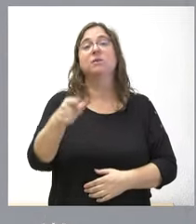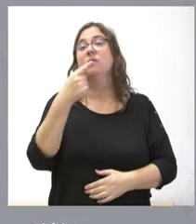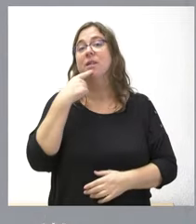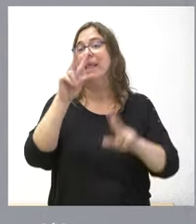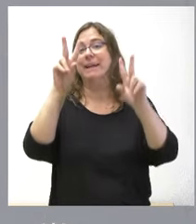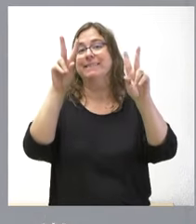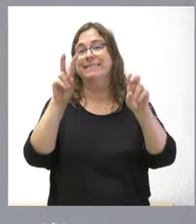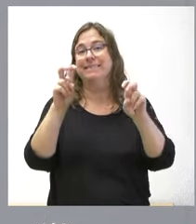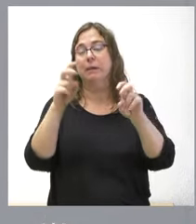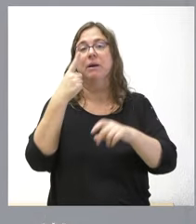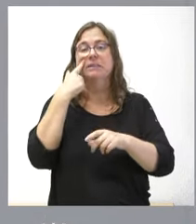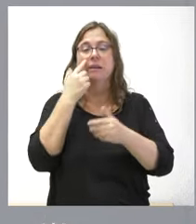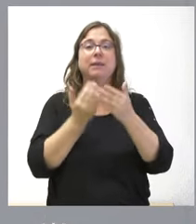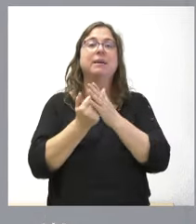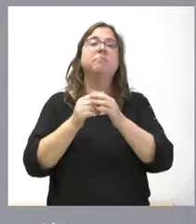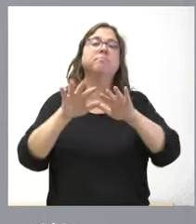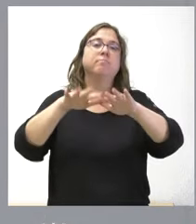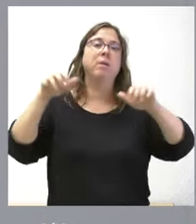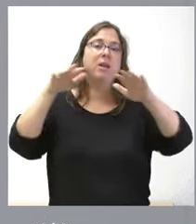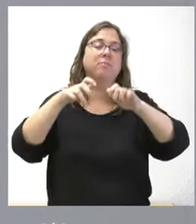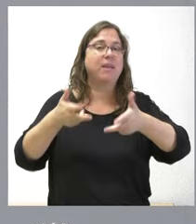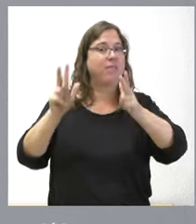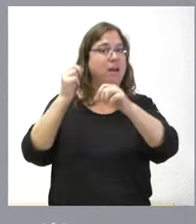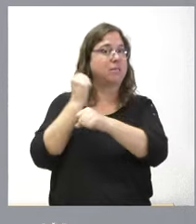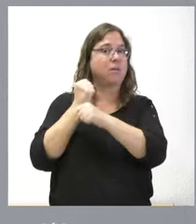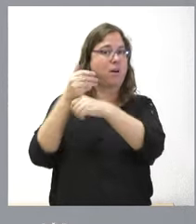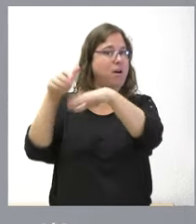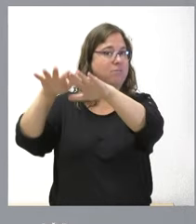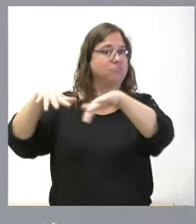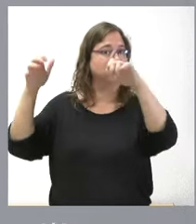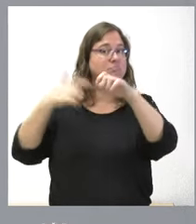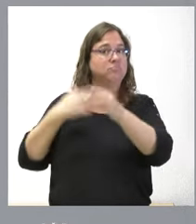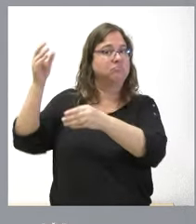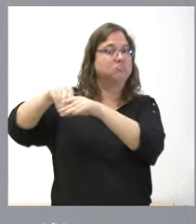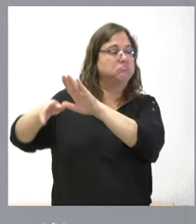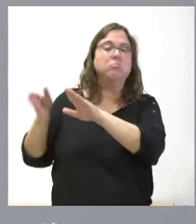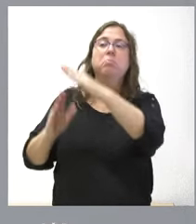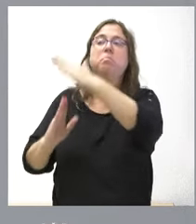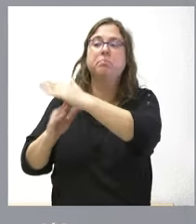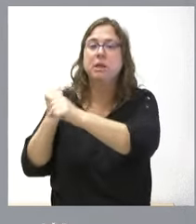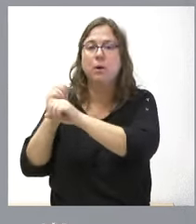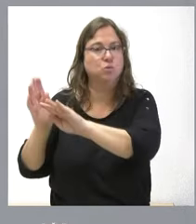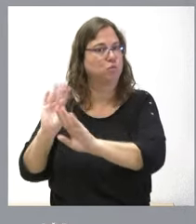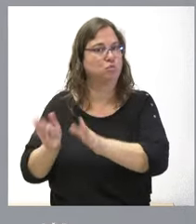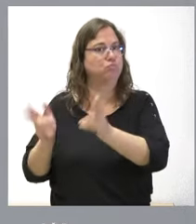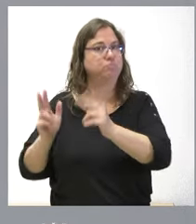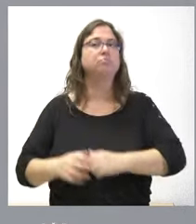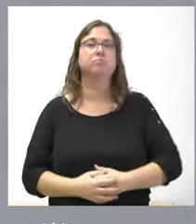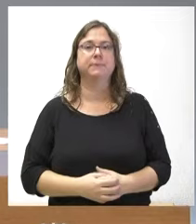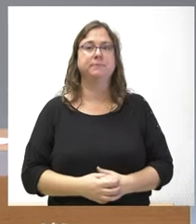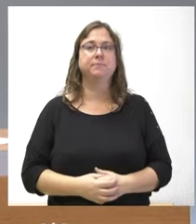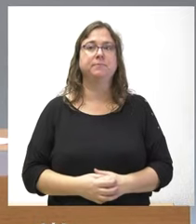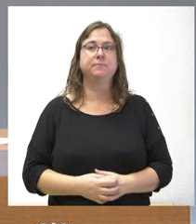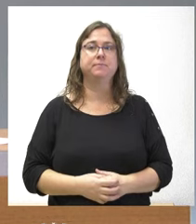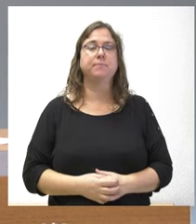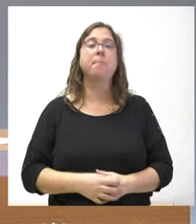cuestiones que se verán en los próximos plenos dejemos trabajar al Parlamento no seremos nosotros los que impidan el trabajo del Parlamento Yo le